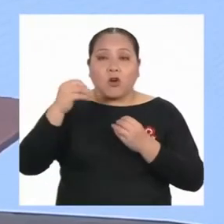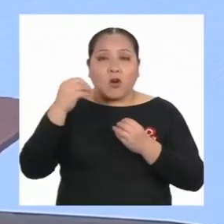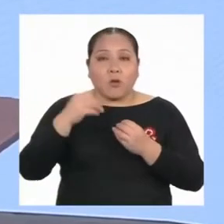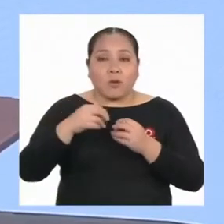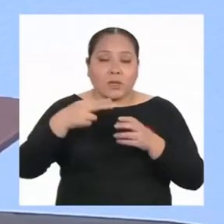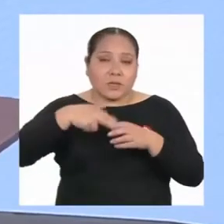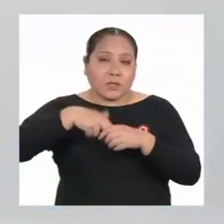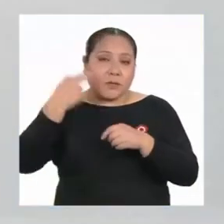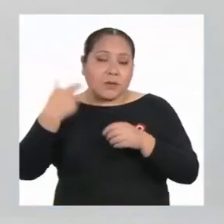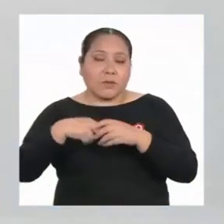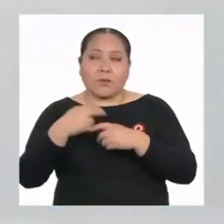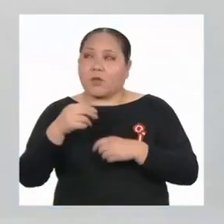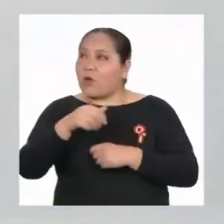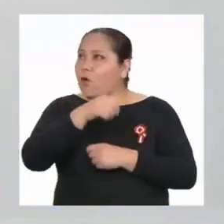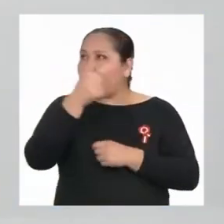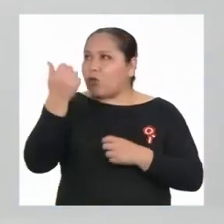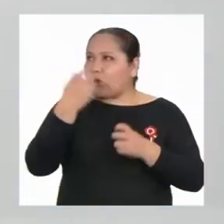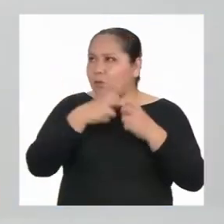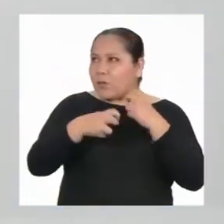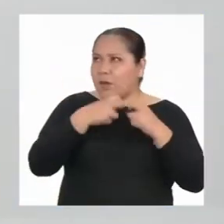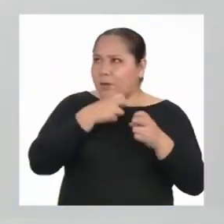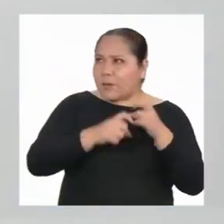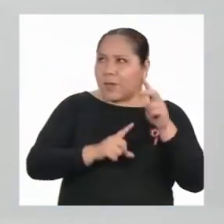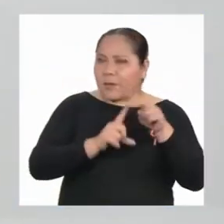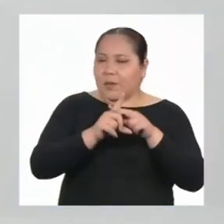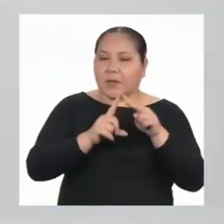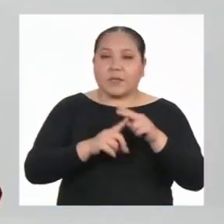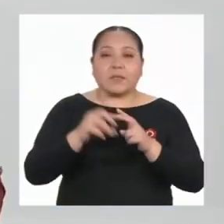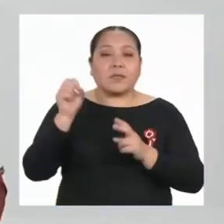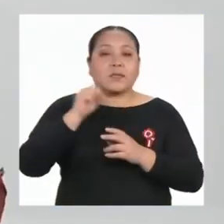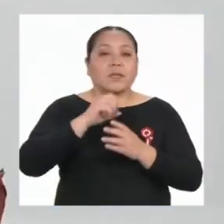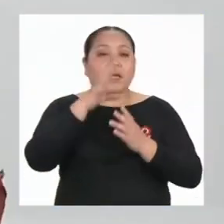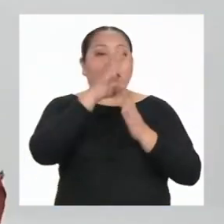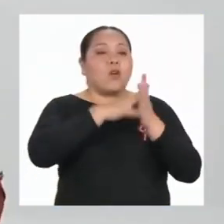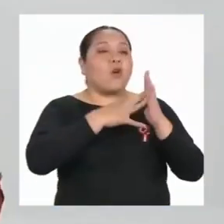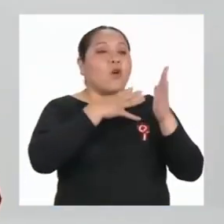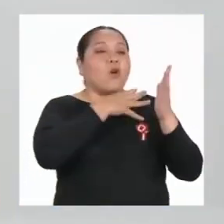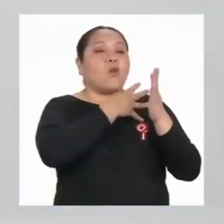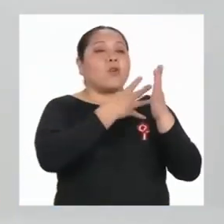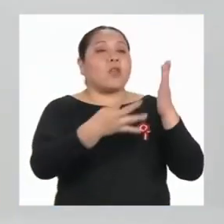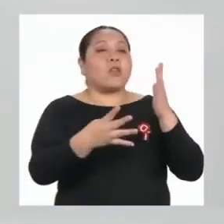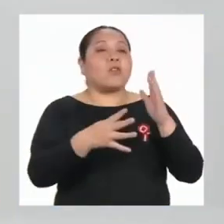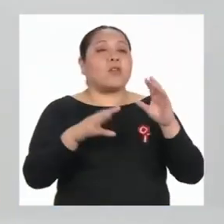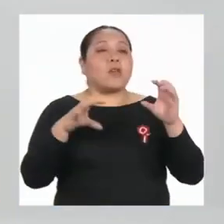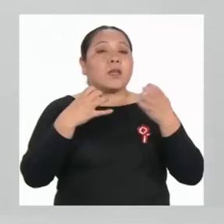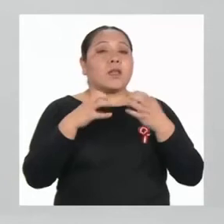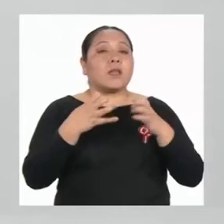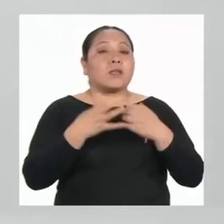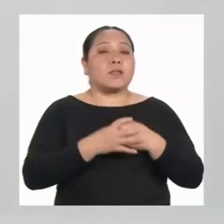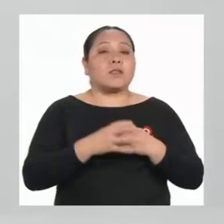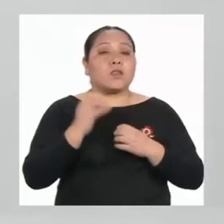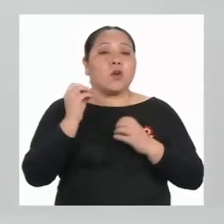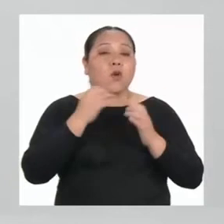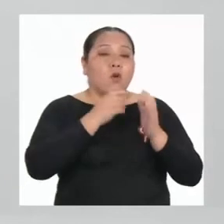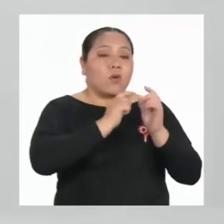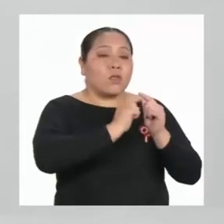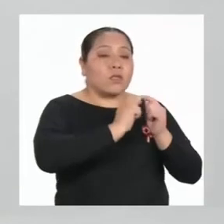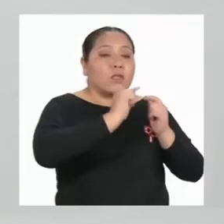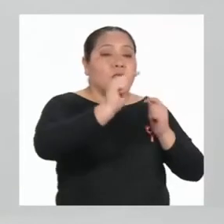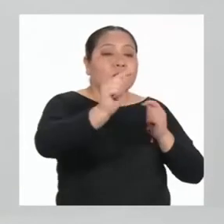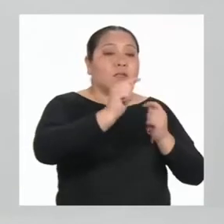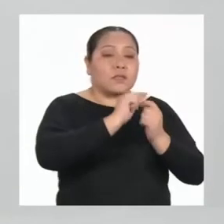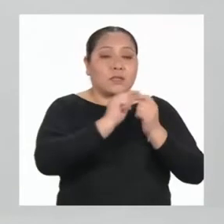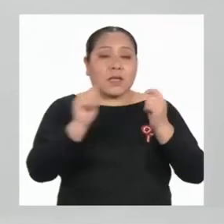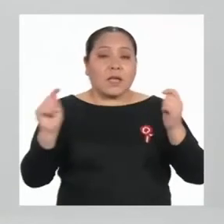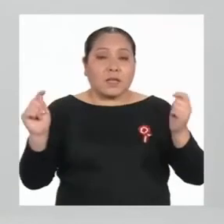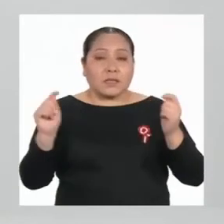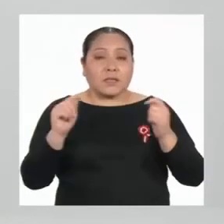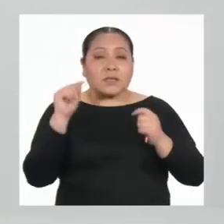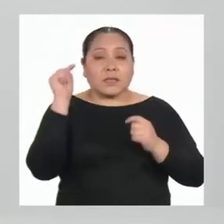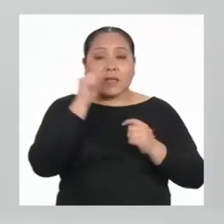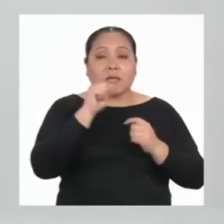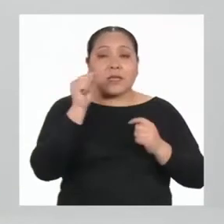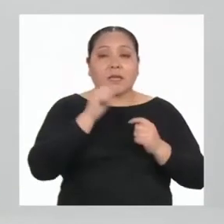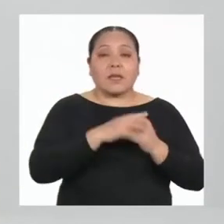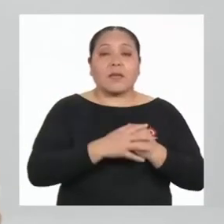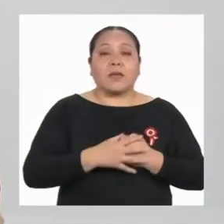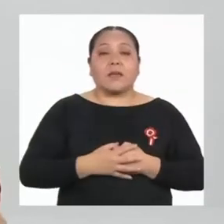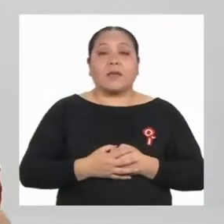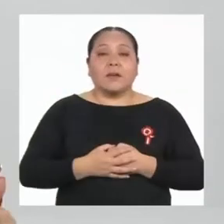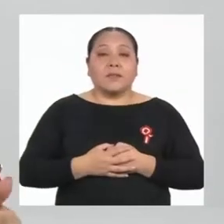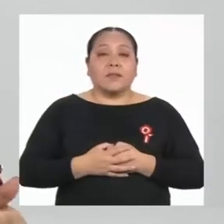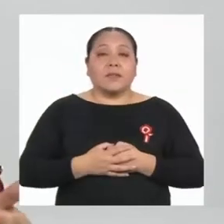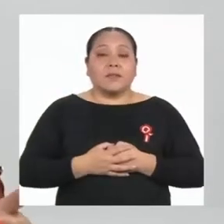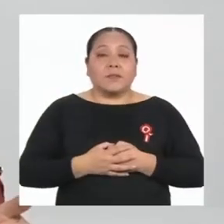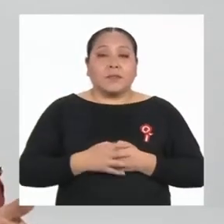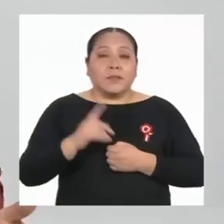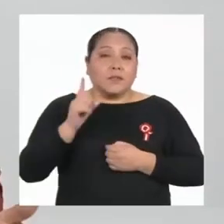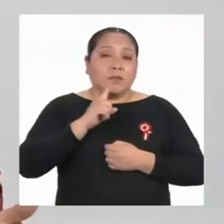podrían influir? Sucede también que los horarios de clases y las distancias entre las viviendas de los escolares y la